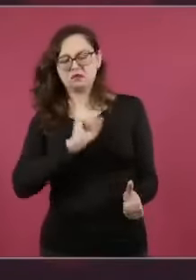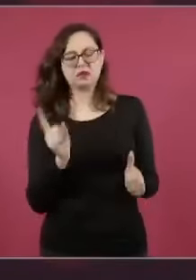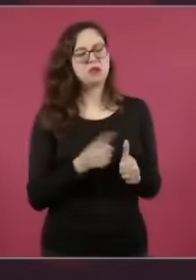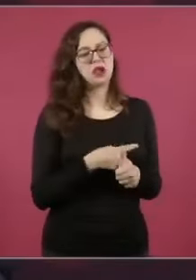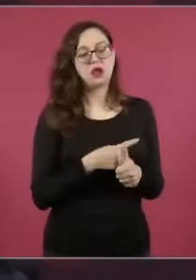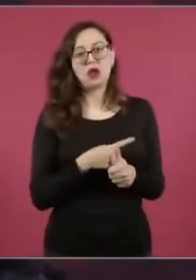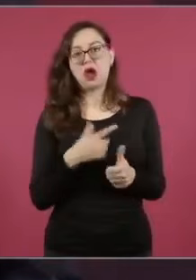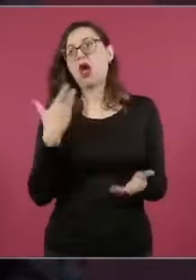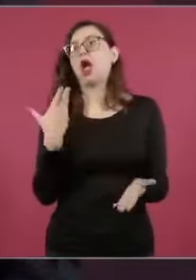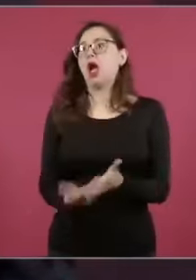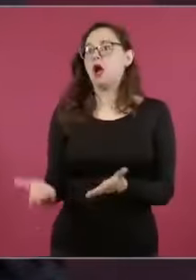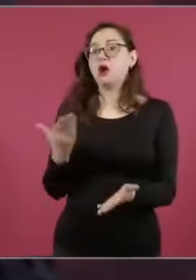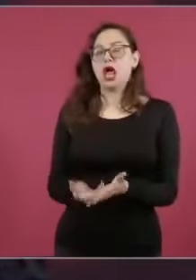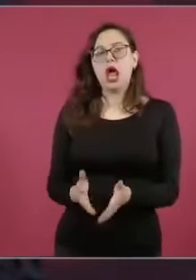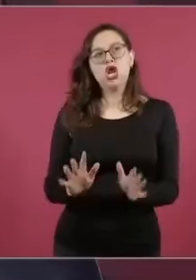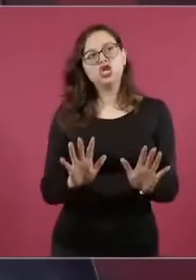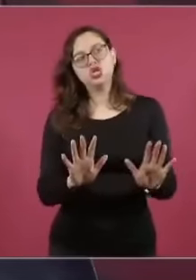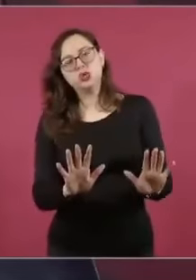hay que interpretar la ley